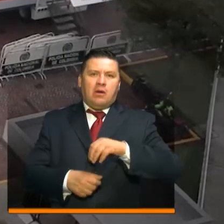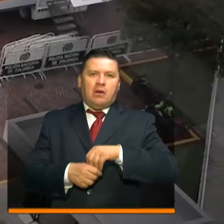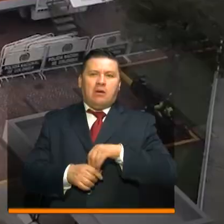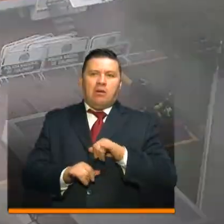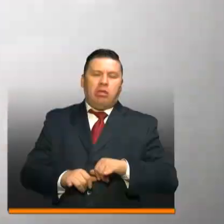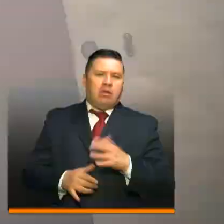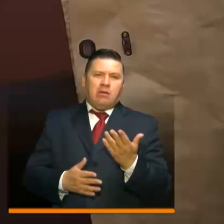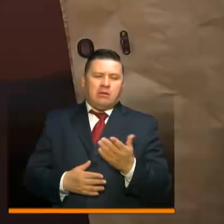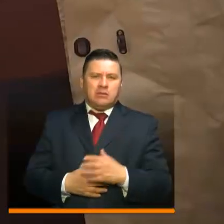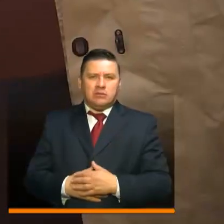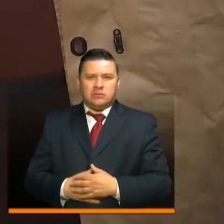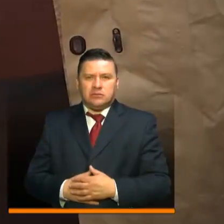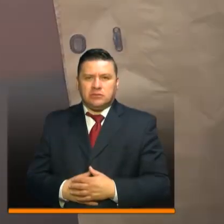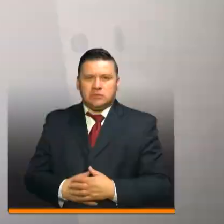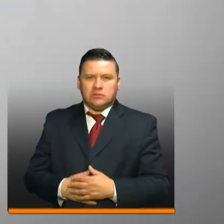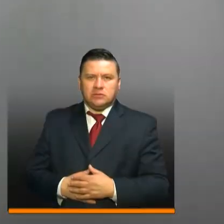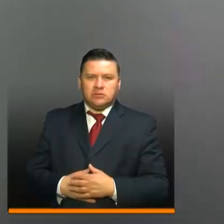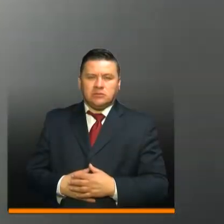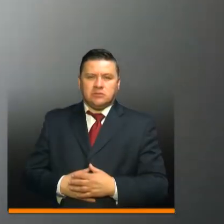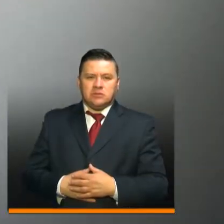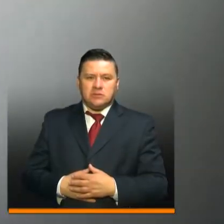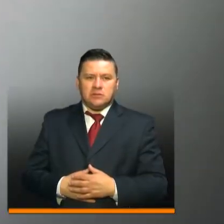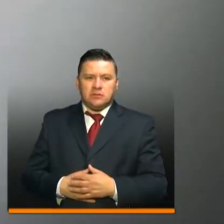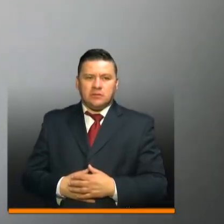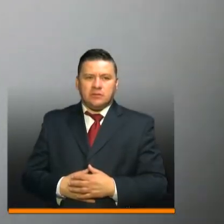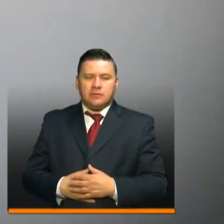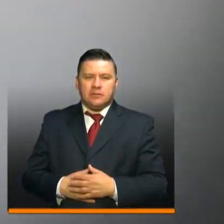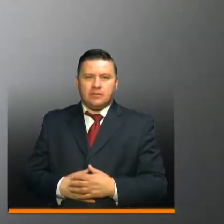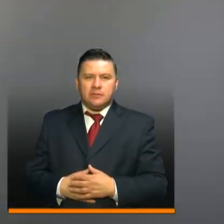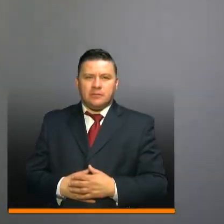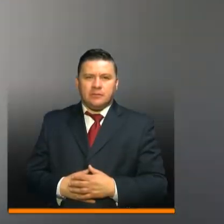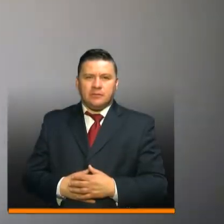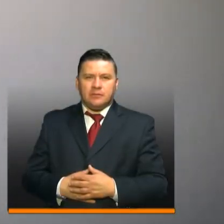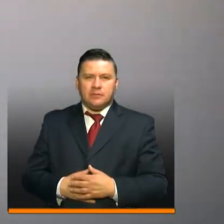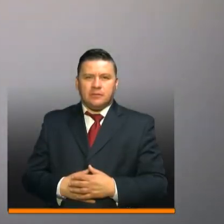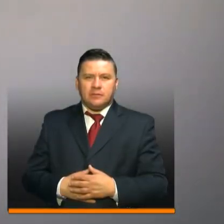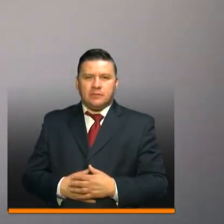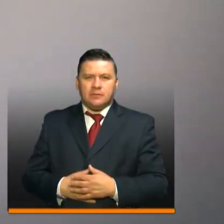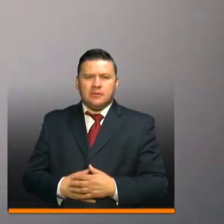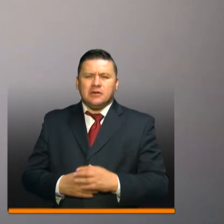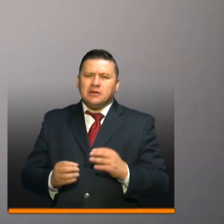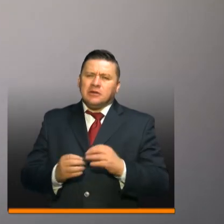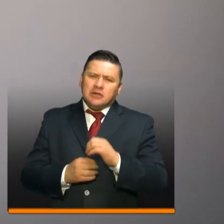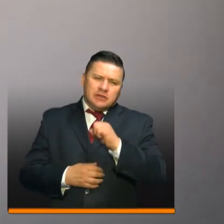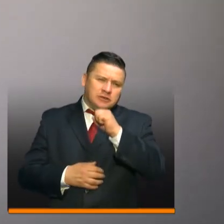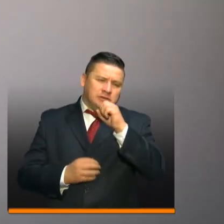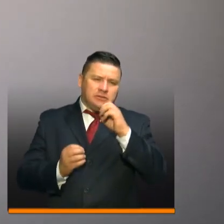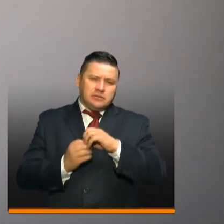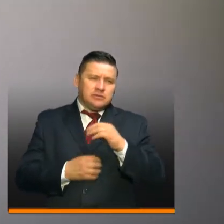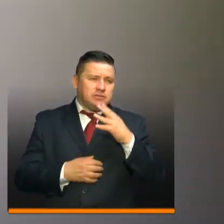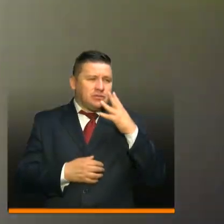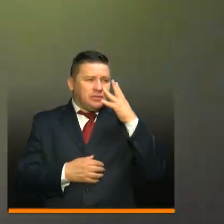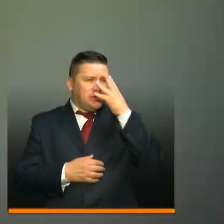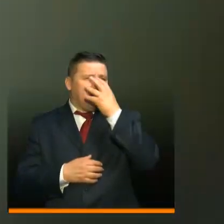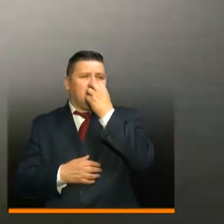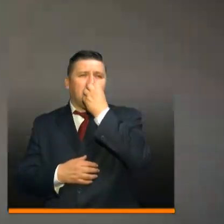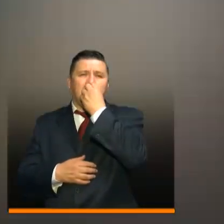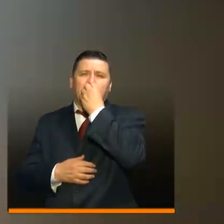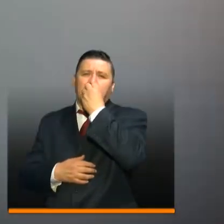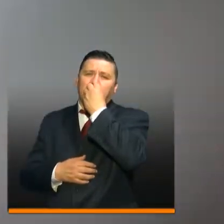transmisores de este mundo. Con esta gente tan linda.